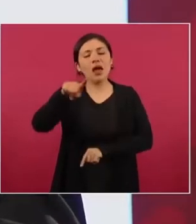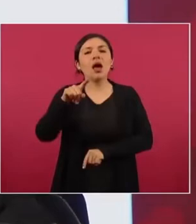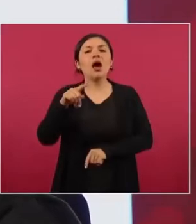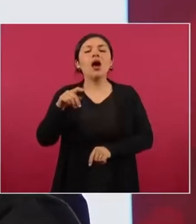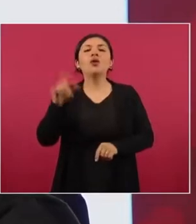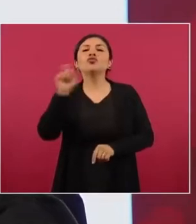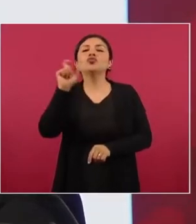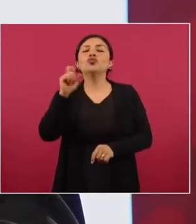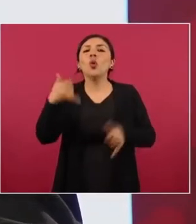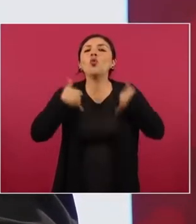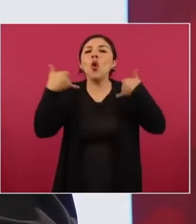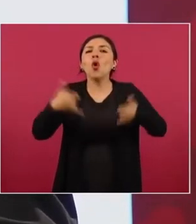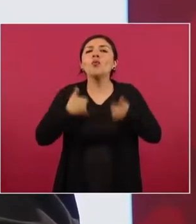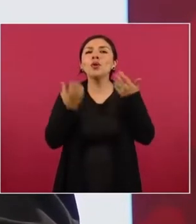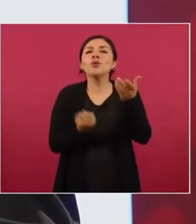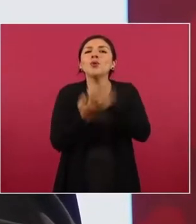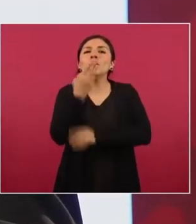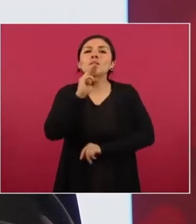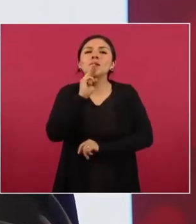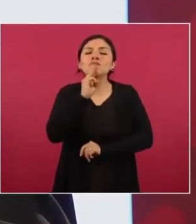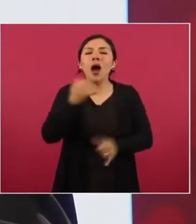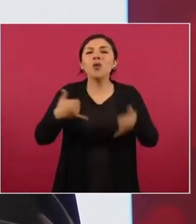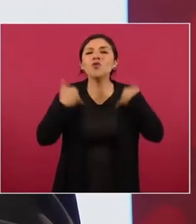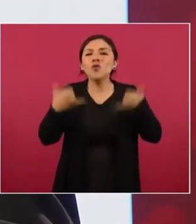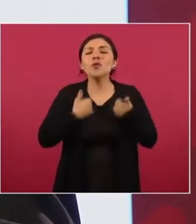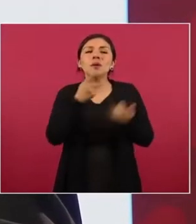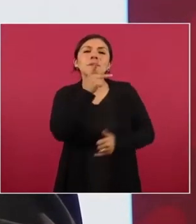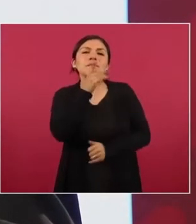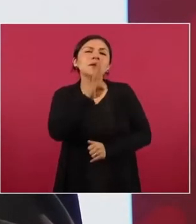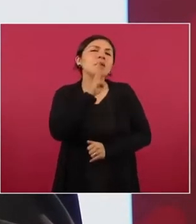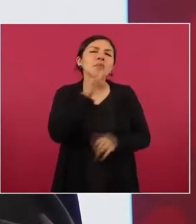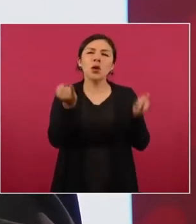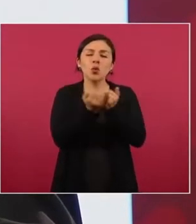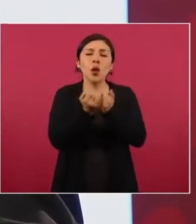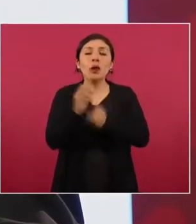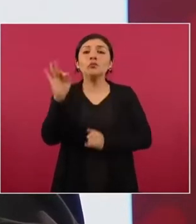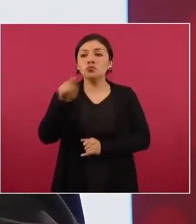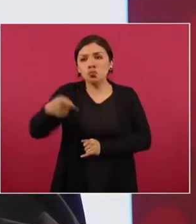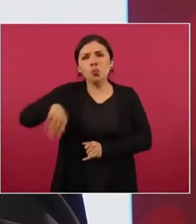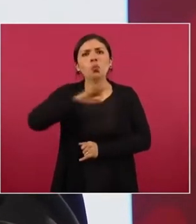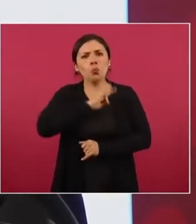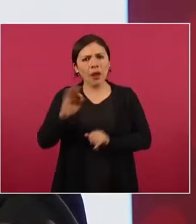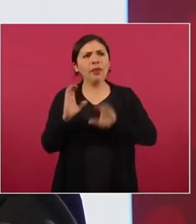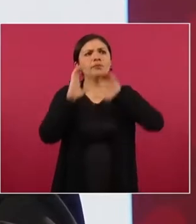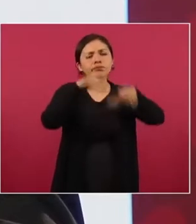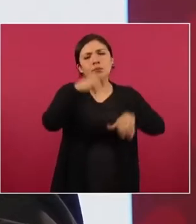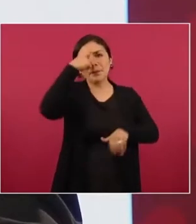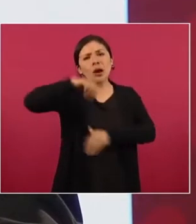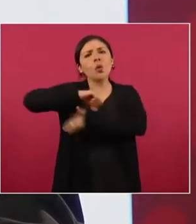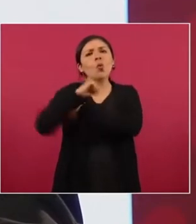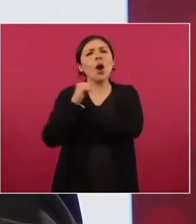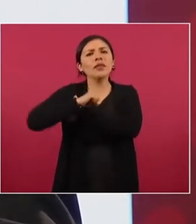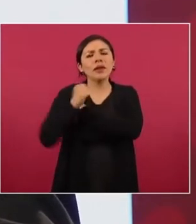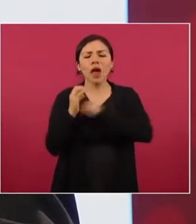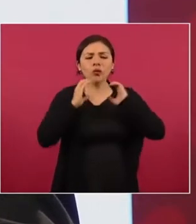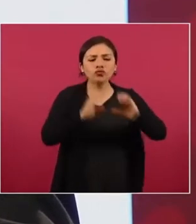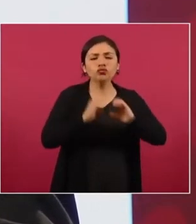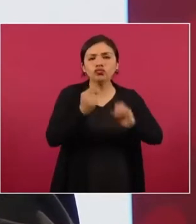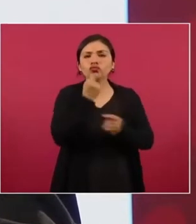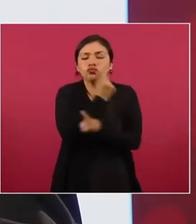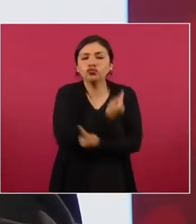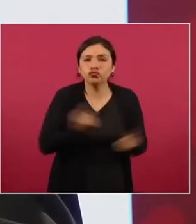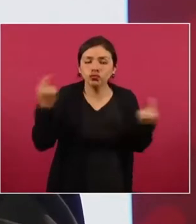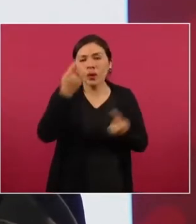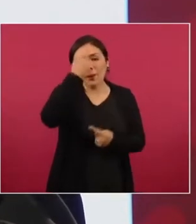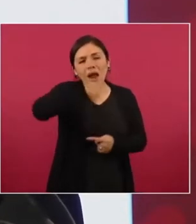matrimonios jóvenes, para las madres jóvenes y padres, porque se tiene acceso a las estancias infantiles, para el cuidado y